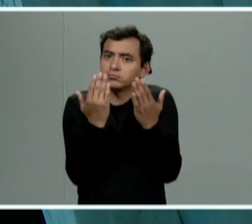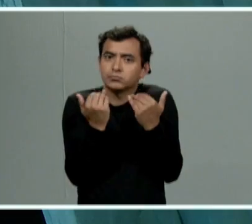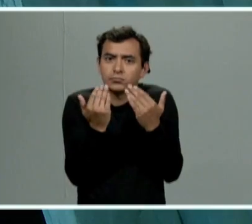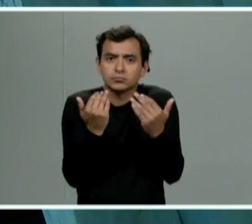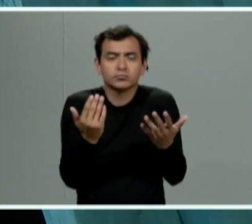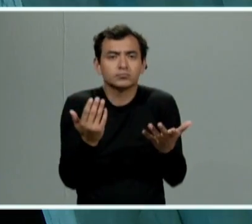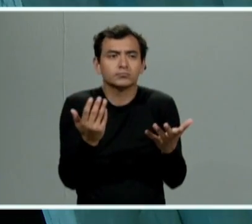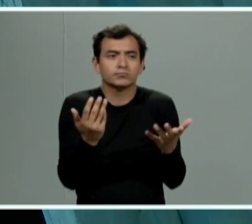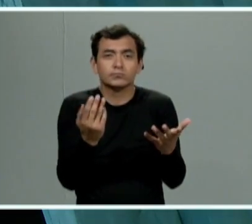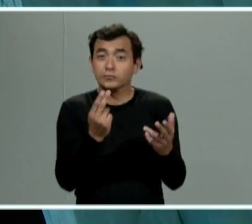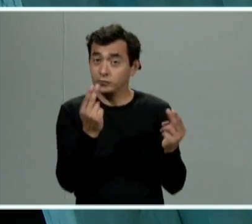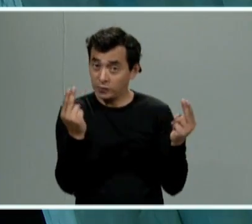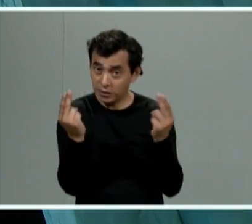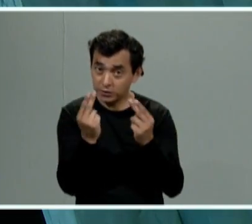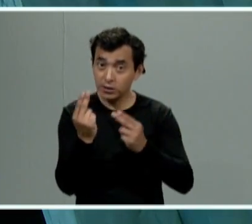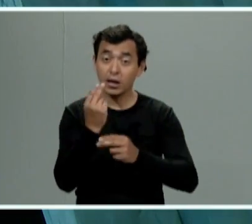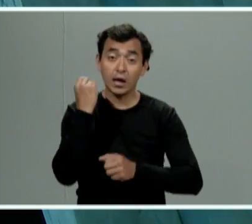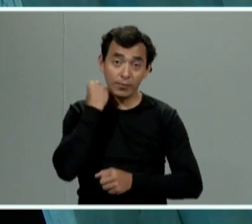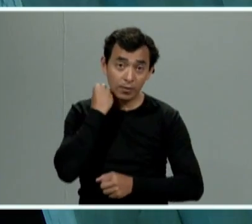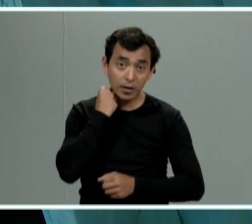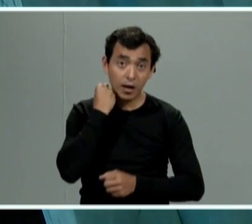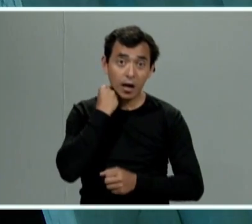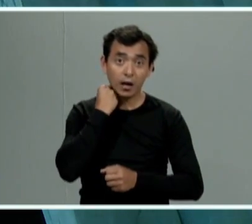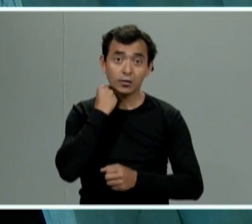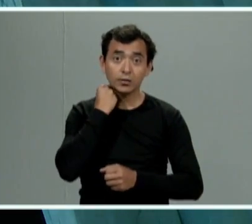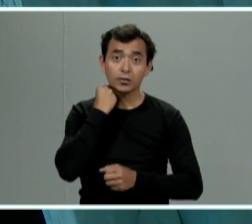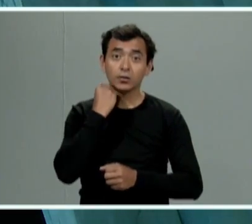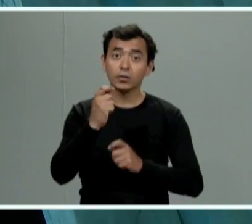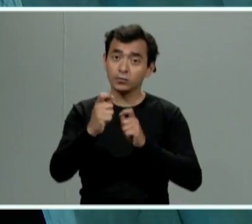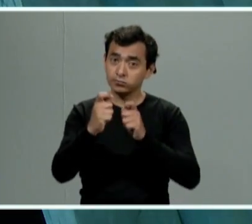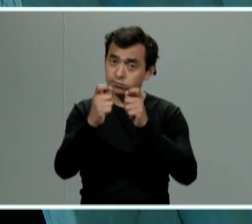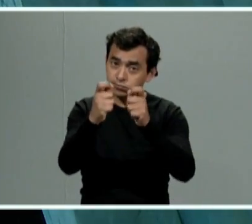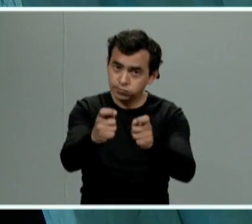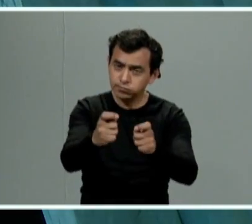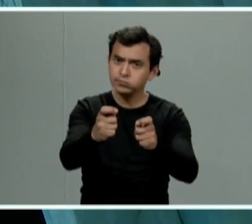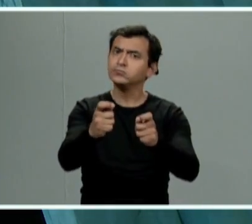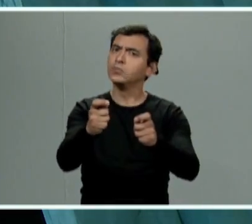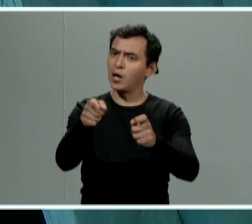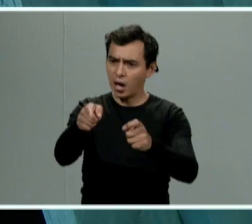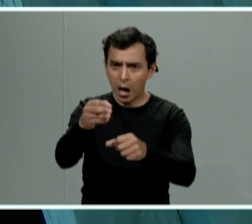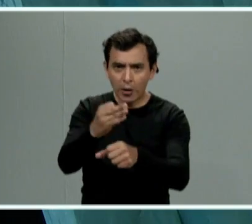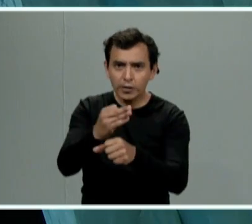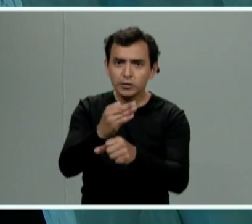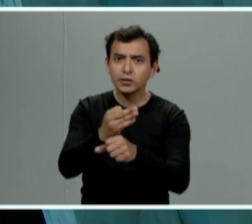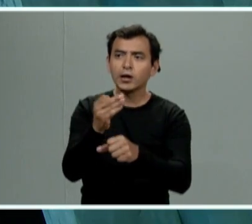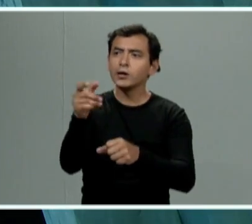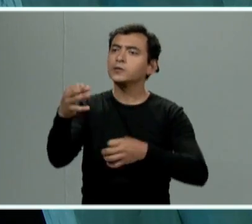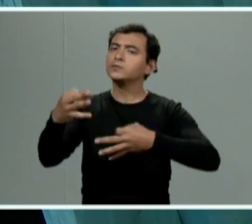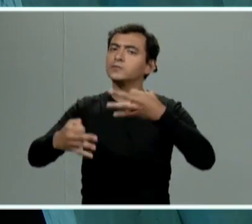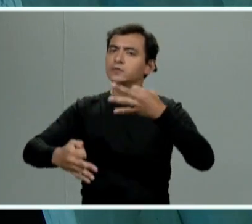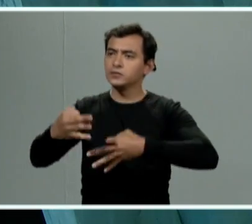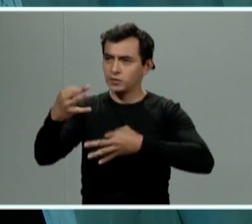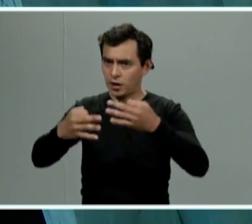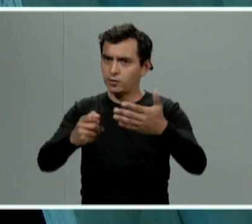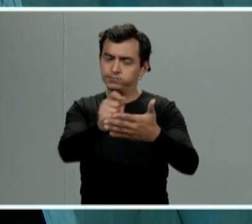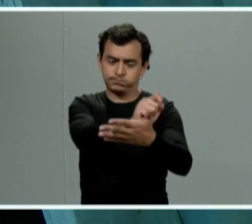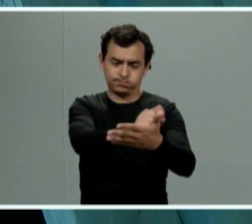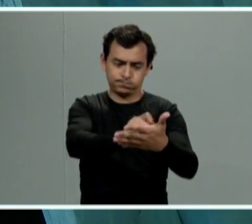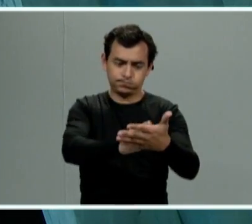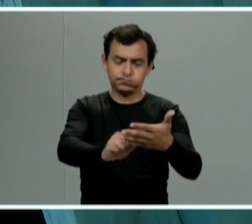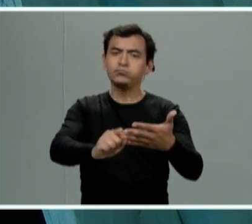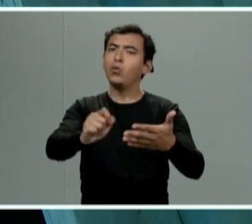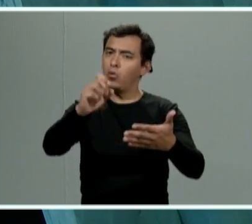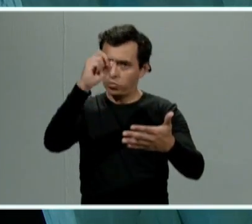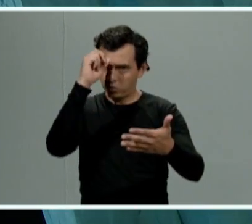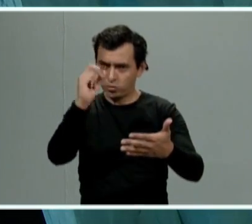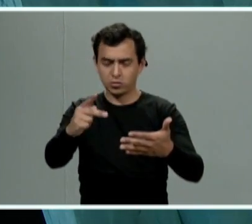y necesito que se me nombre un asesor jurídico en ese momento lo tiene que asentar el fiscal que solicita se le nombre un